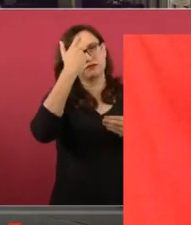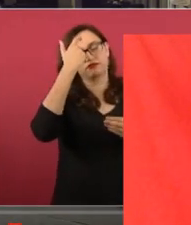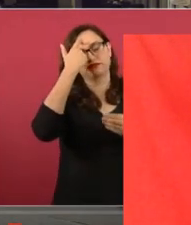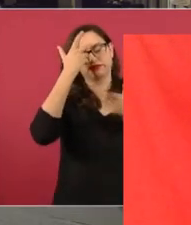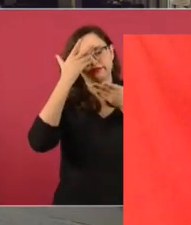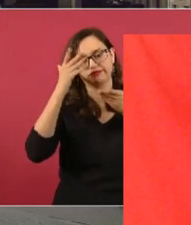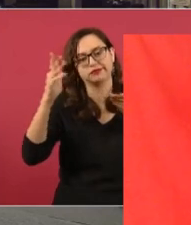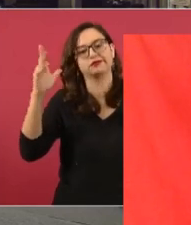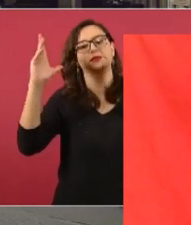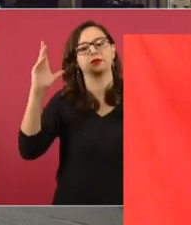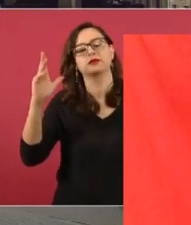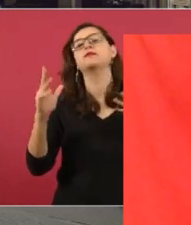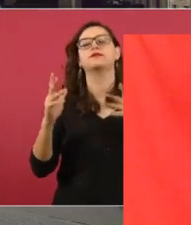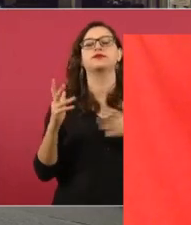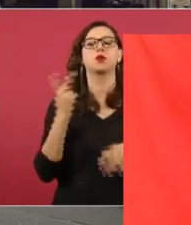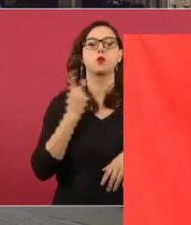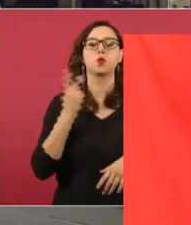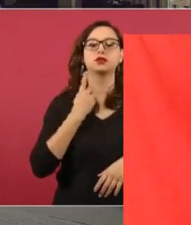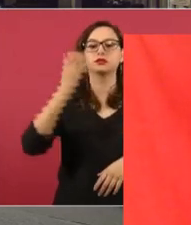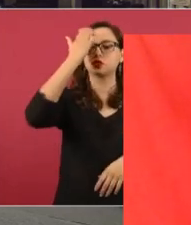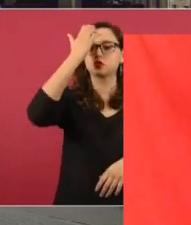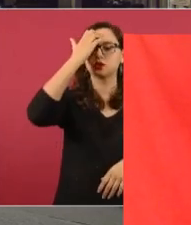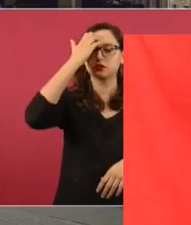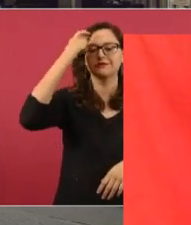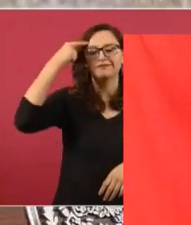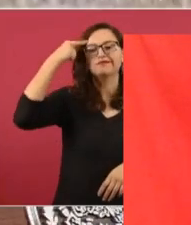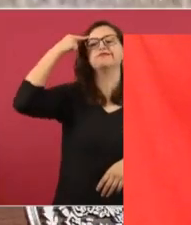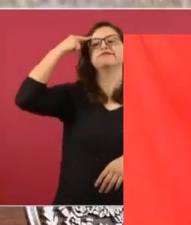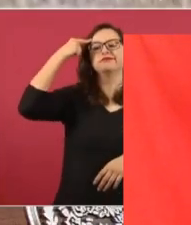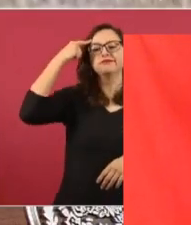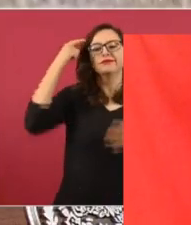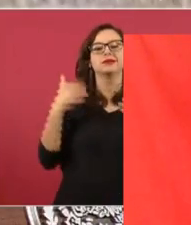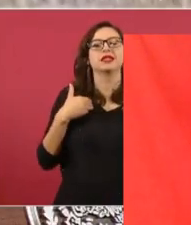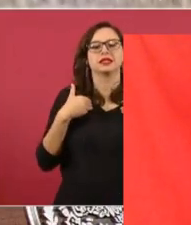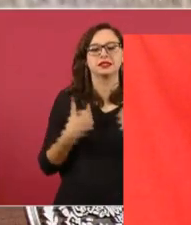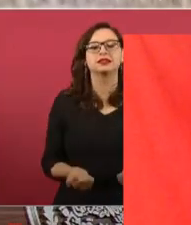la concientización, la formación